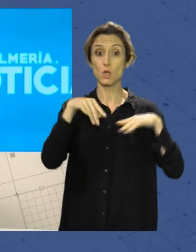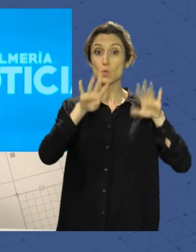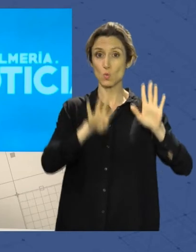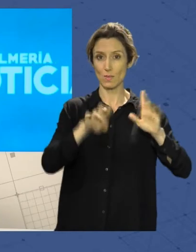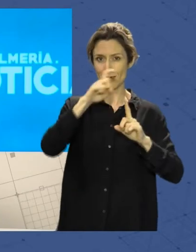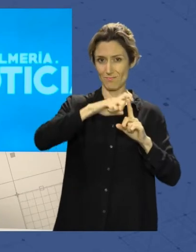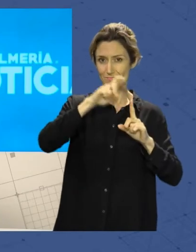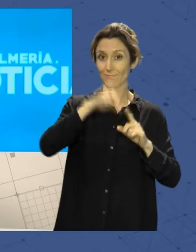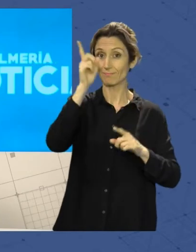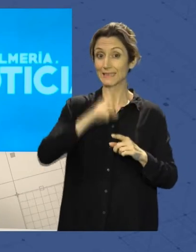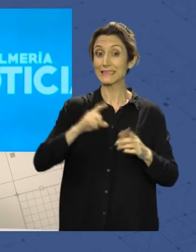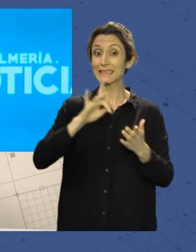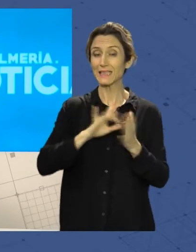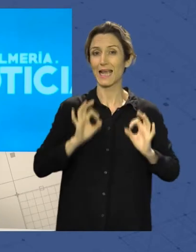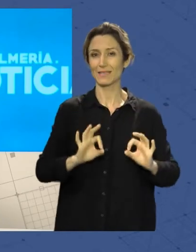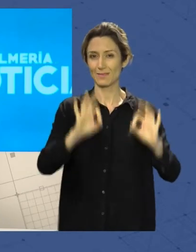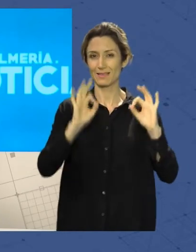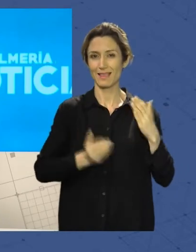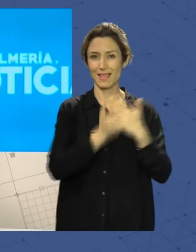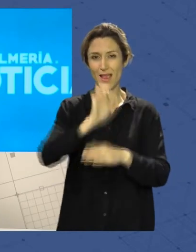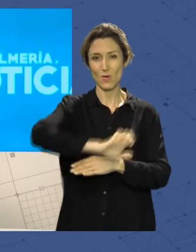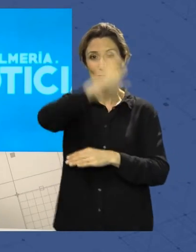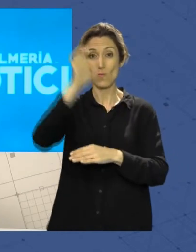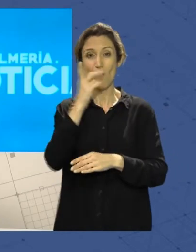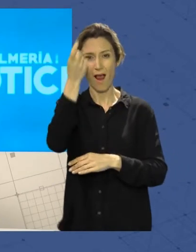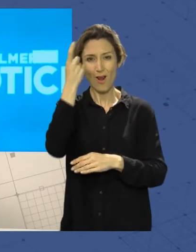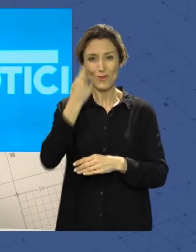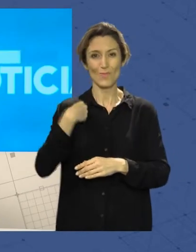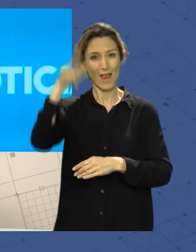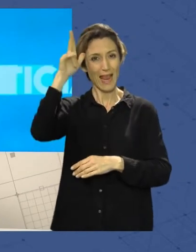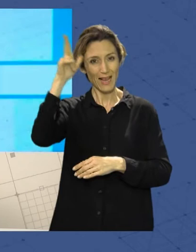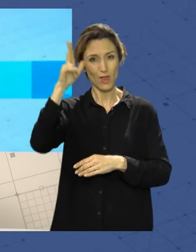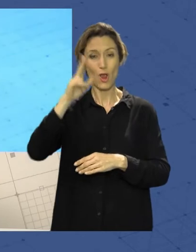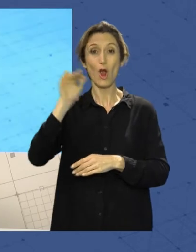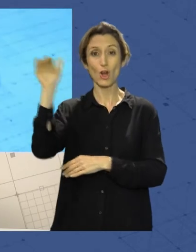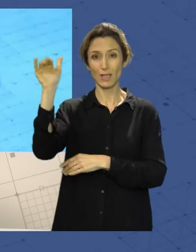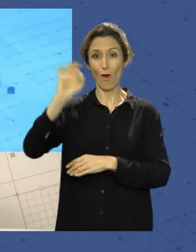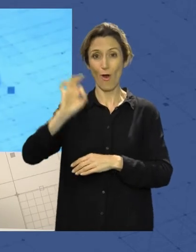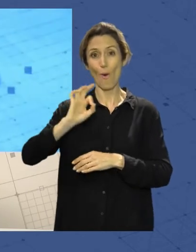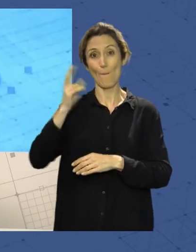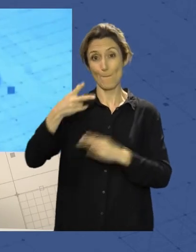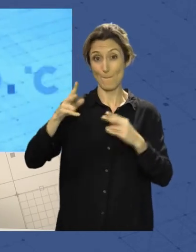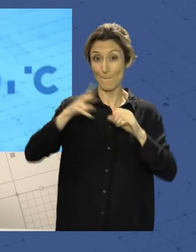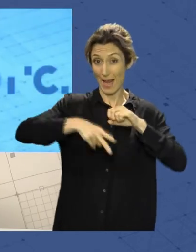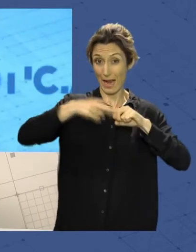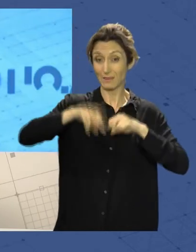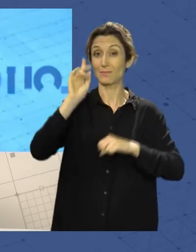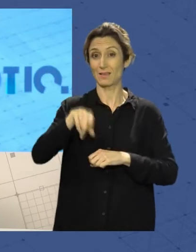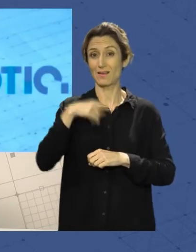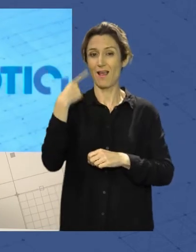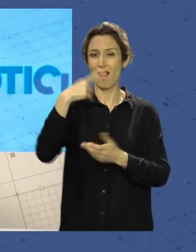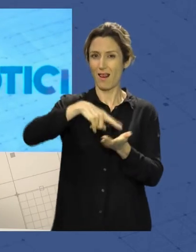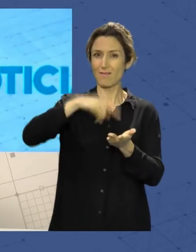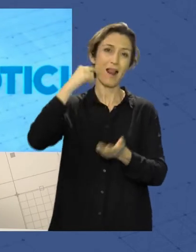se celebraba el Día de Europa. Por ello, alumnos de Elegido, Roquetas de Mar, Berja o Almería Capital protagonizaban un acto